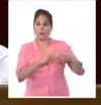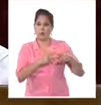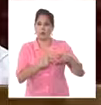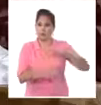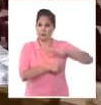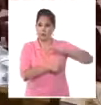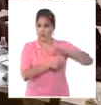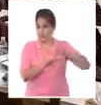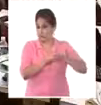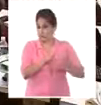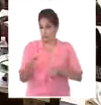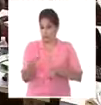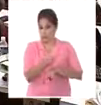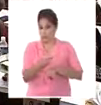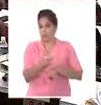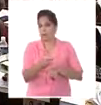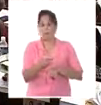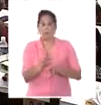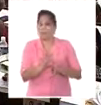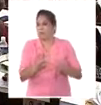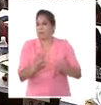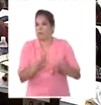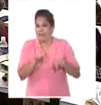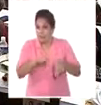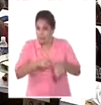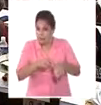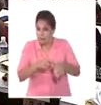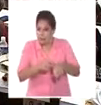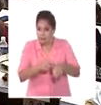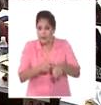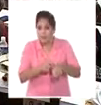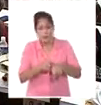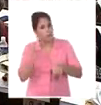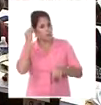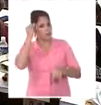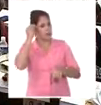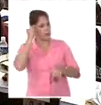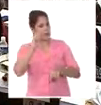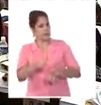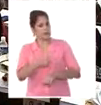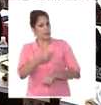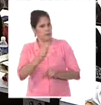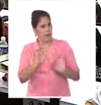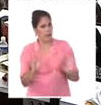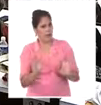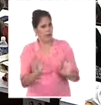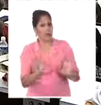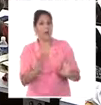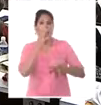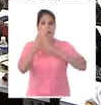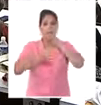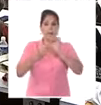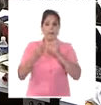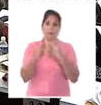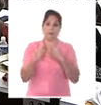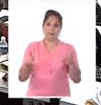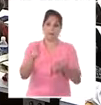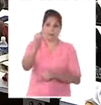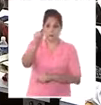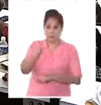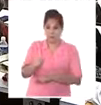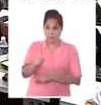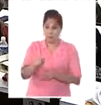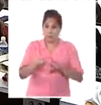Increíblemente, así enterraron lo que hasta esos momentos era una prerrogativa de los presidentes, según los expertos. Lo